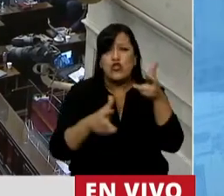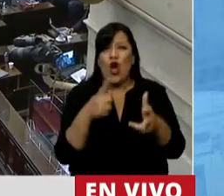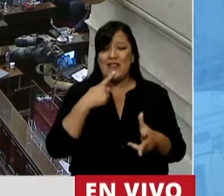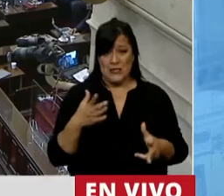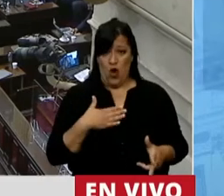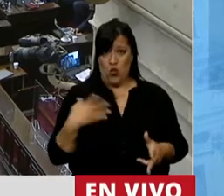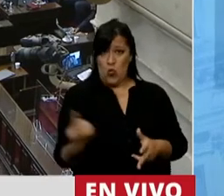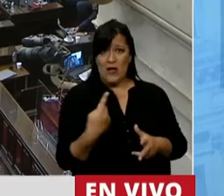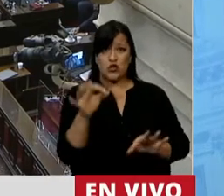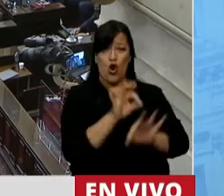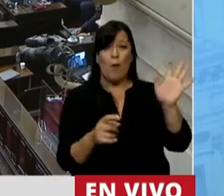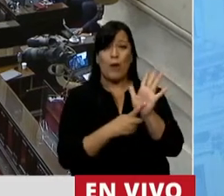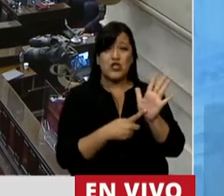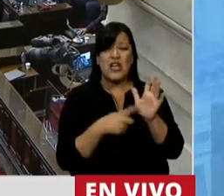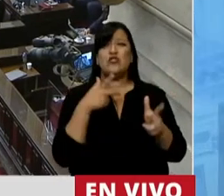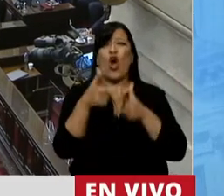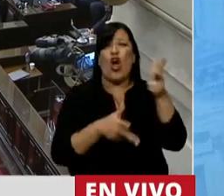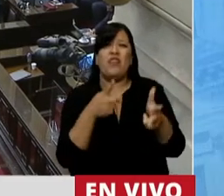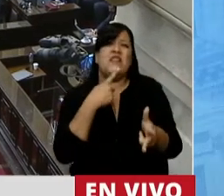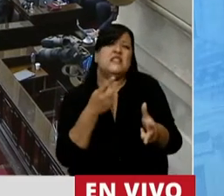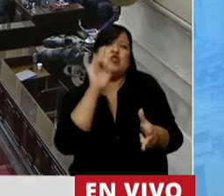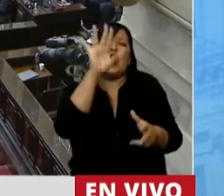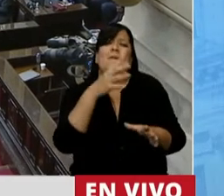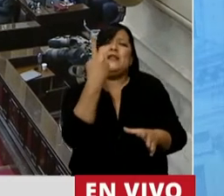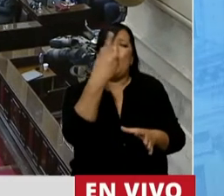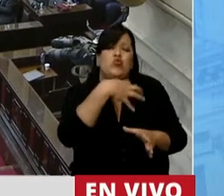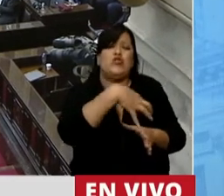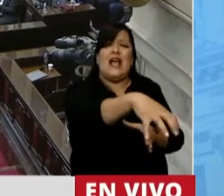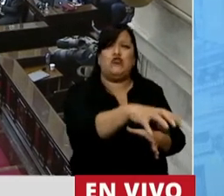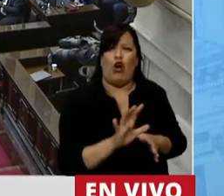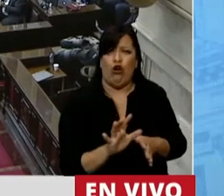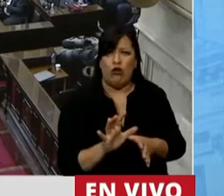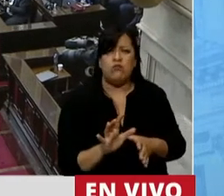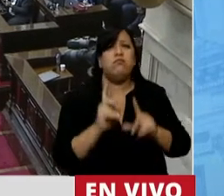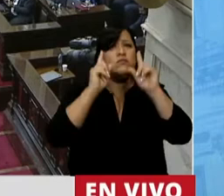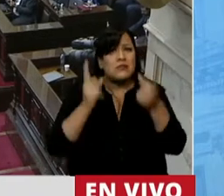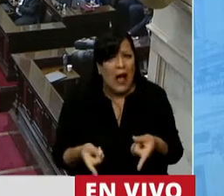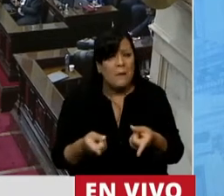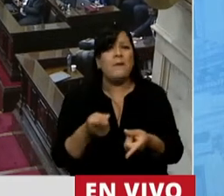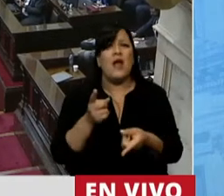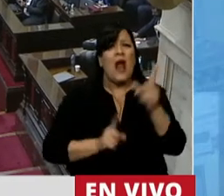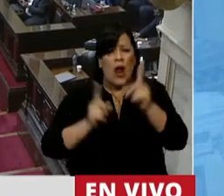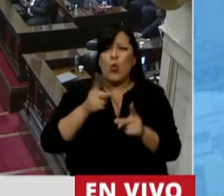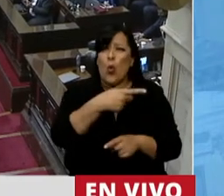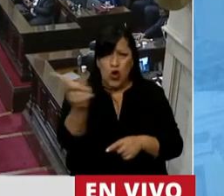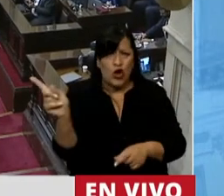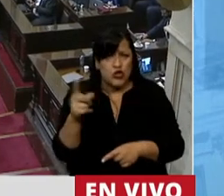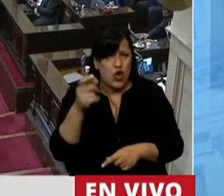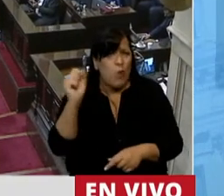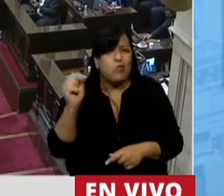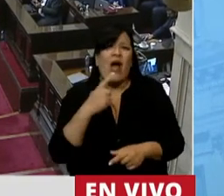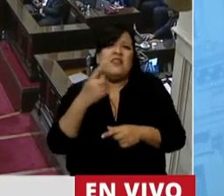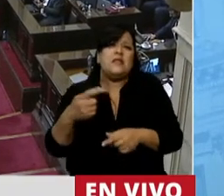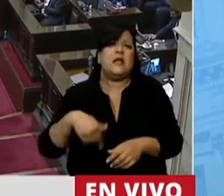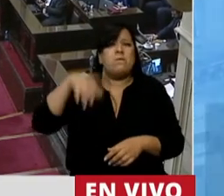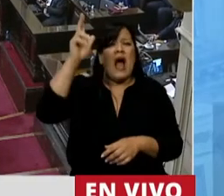proyecto, habla para un sector de la sociedad. Incluso algunos llegaron a decir para las